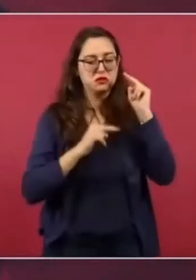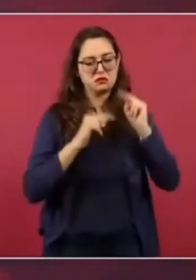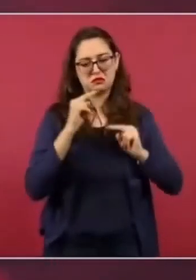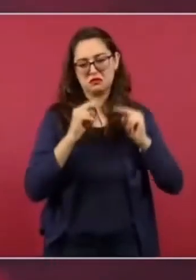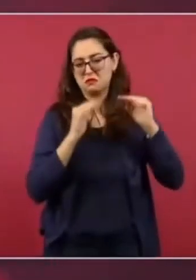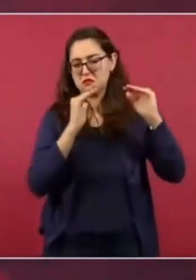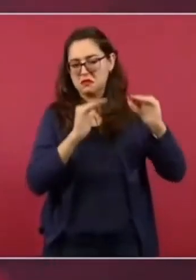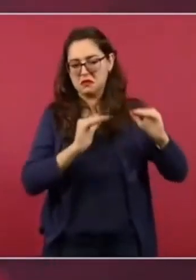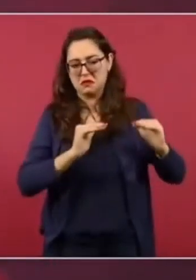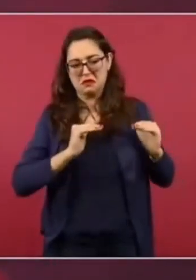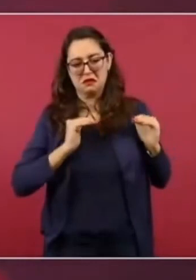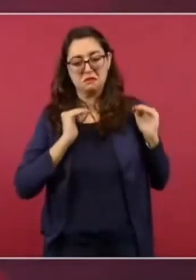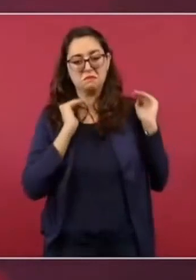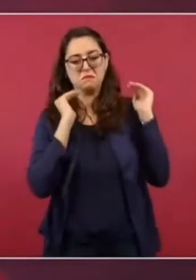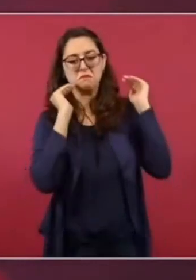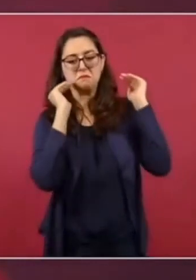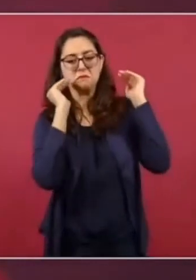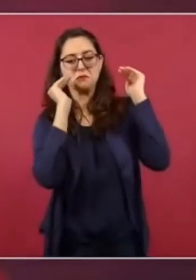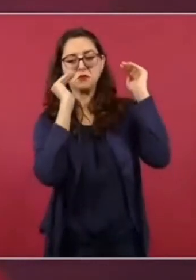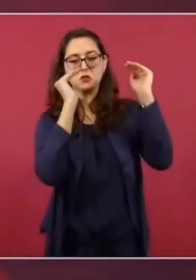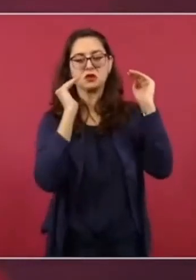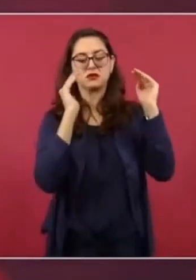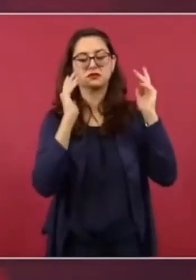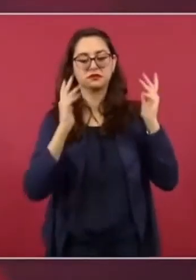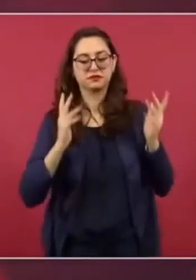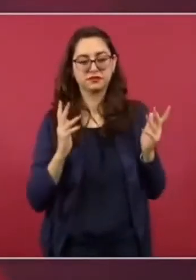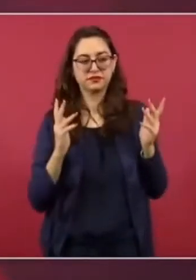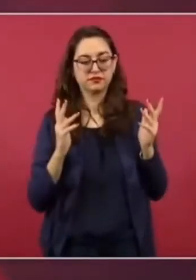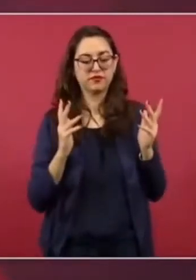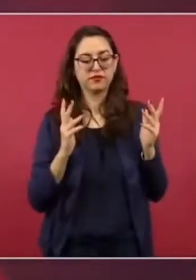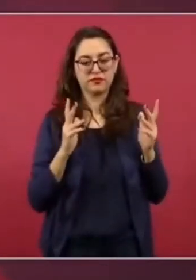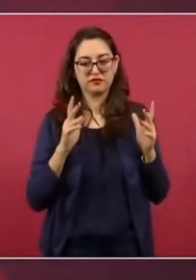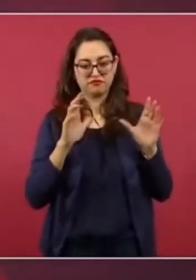científicos, intelectualmente hablando.